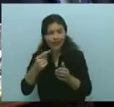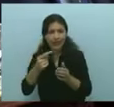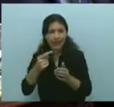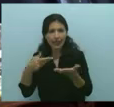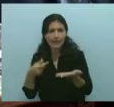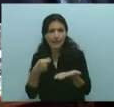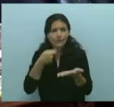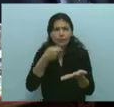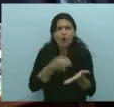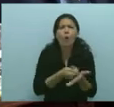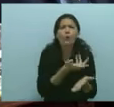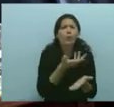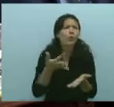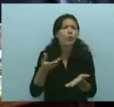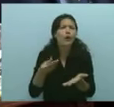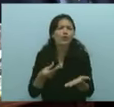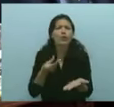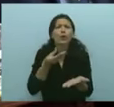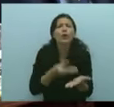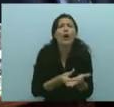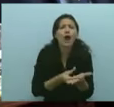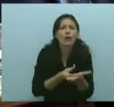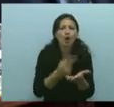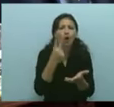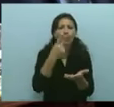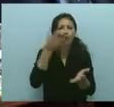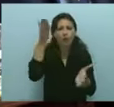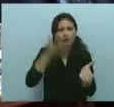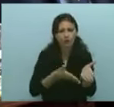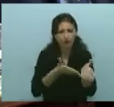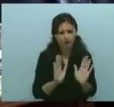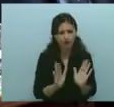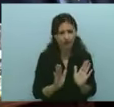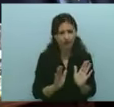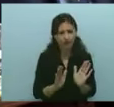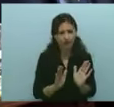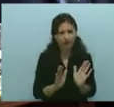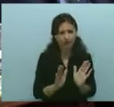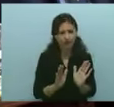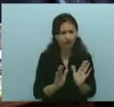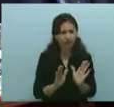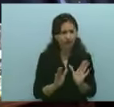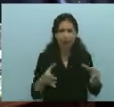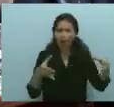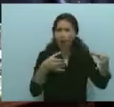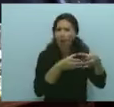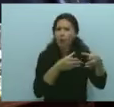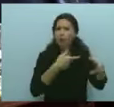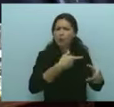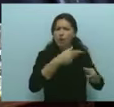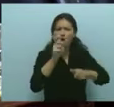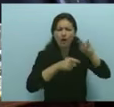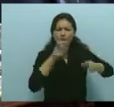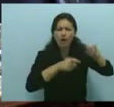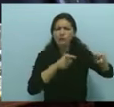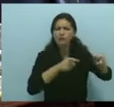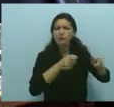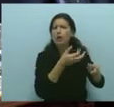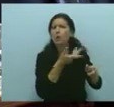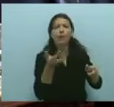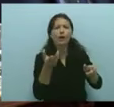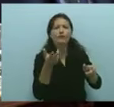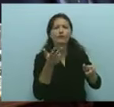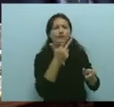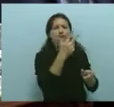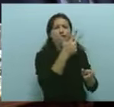varias jubilaciones mínimas. ¿Y saben qué porcentaje es este de jubilados? Incluso los que arrancan con el 2, el 32%.